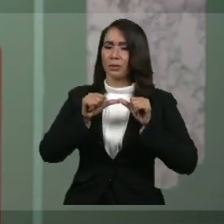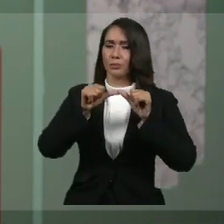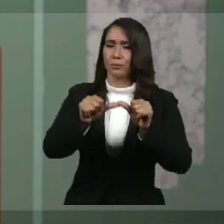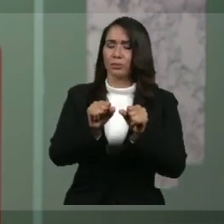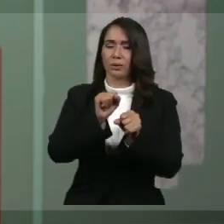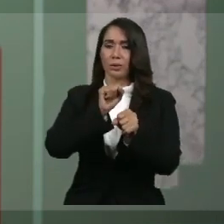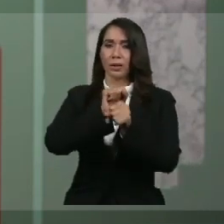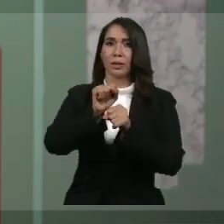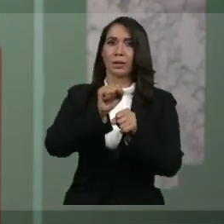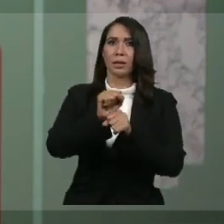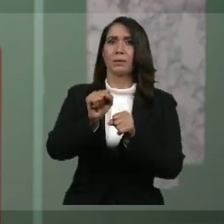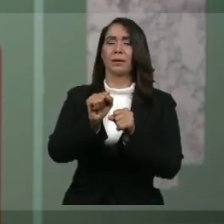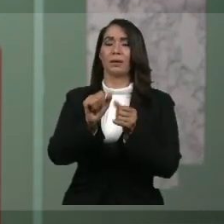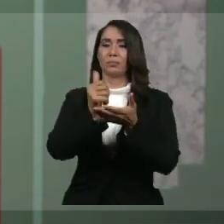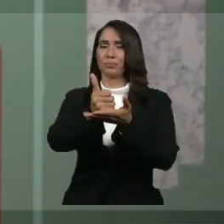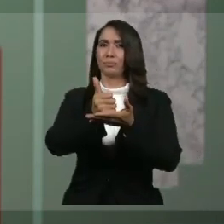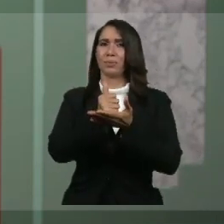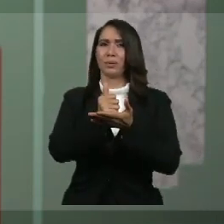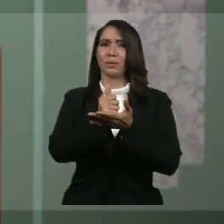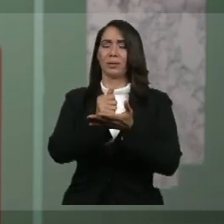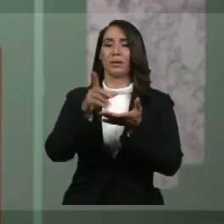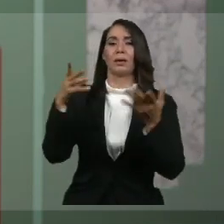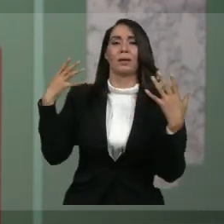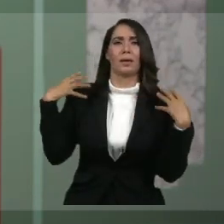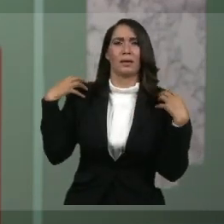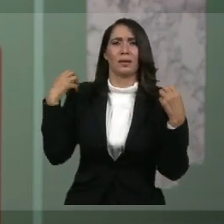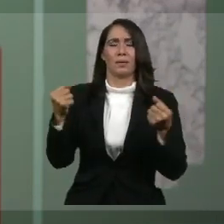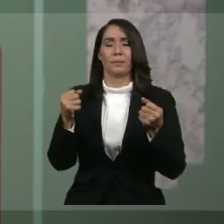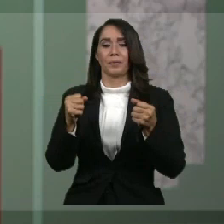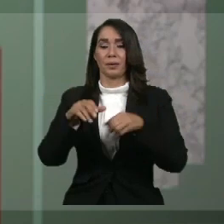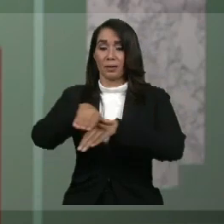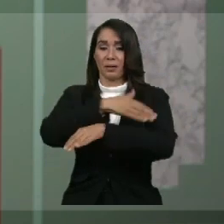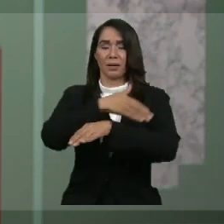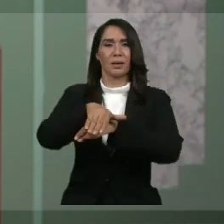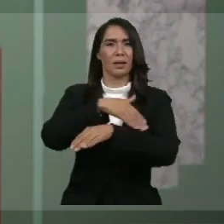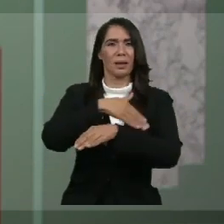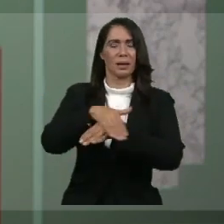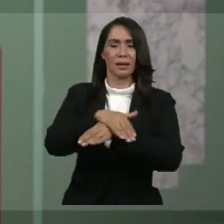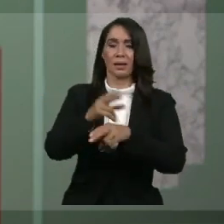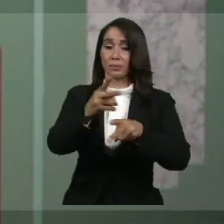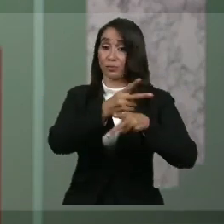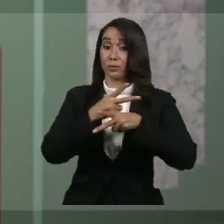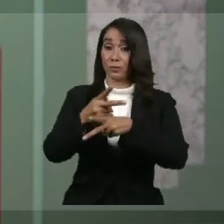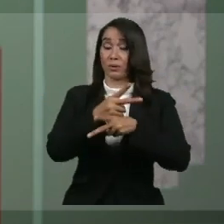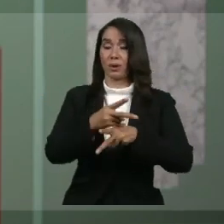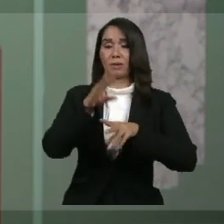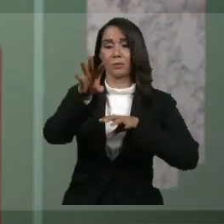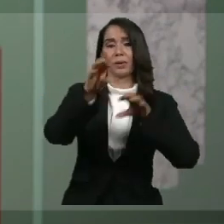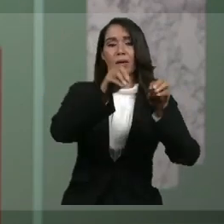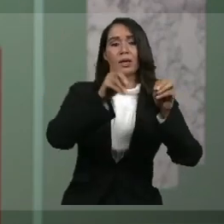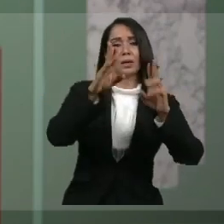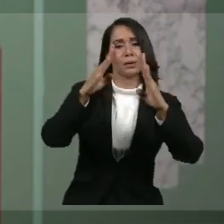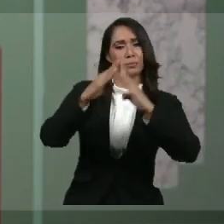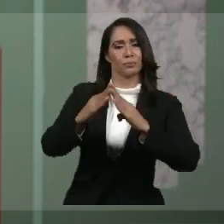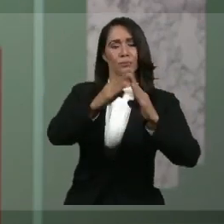para sanar a los enfermos, para llevar seguridad a las calles, para proveer de alimentos y servicios esenciales al país.